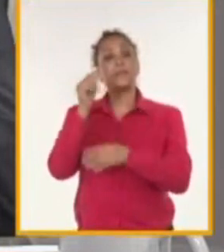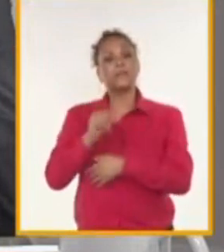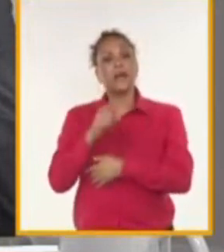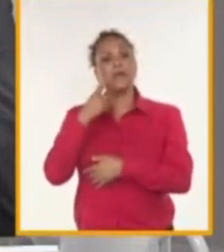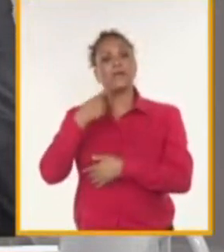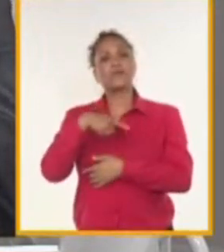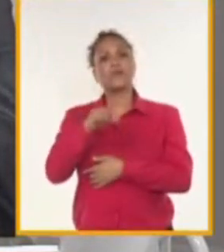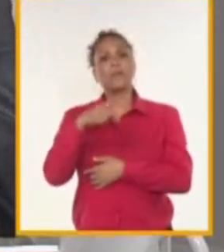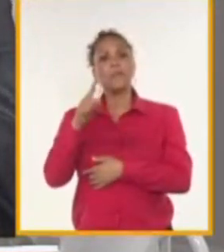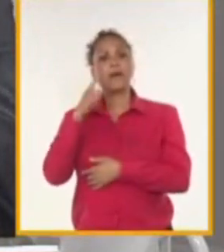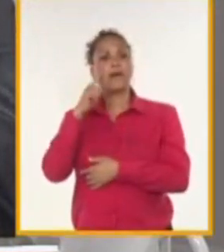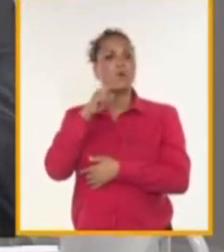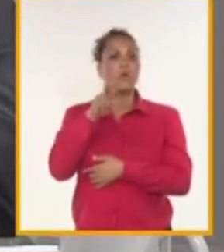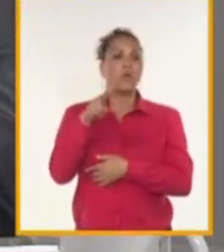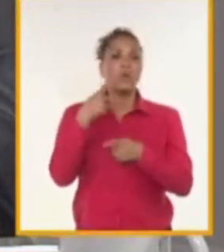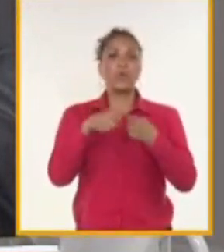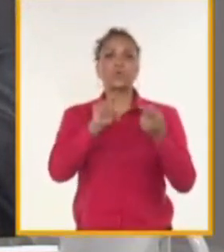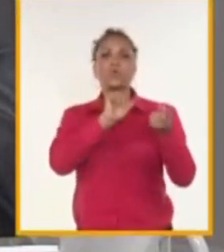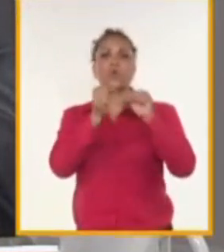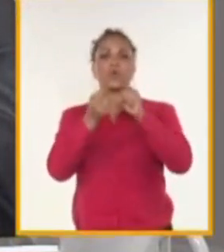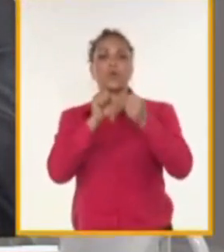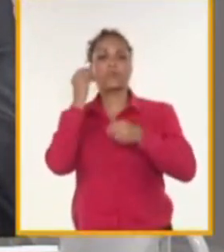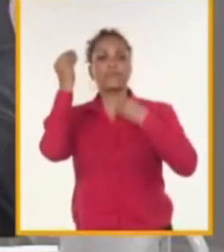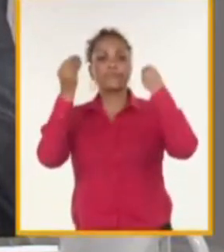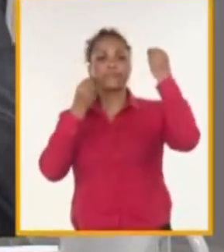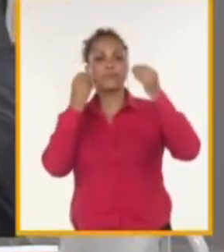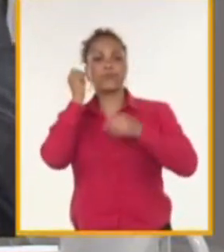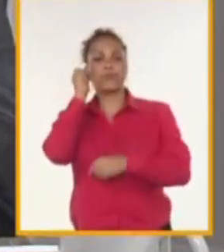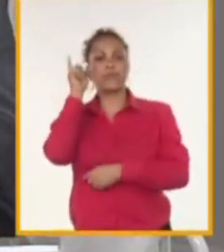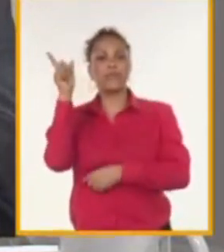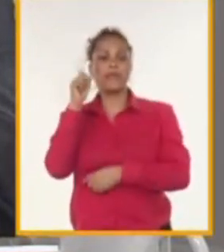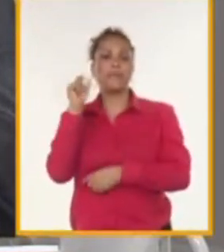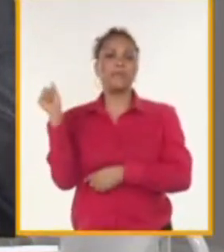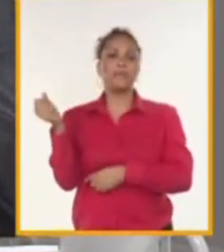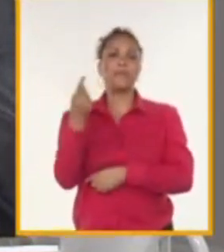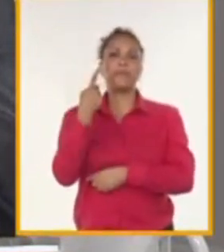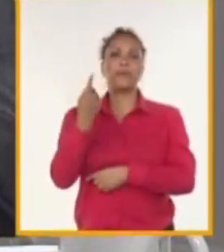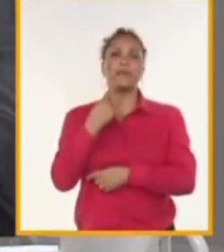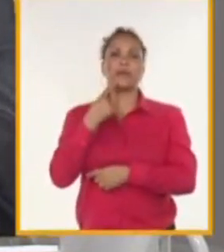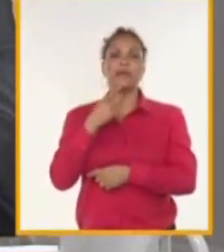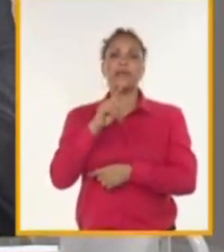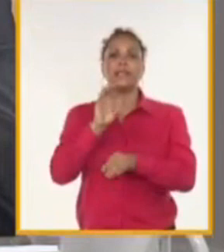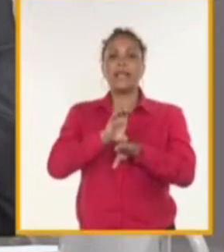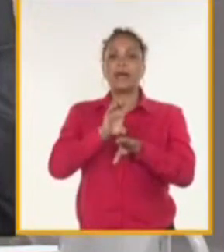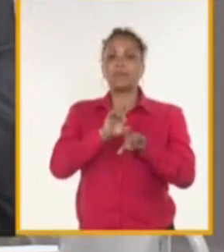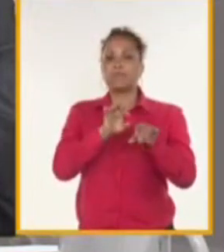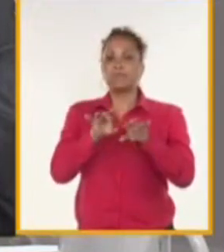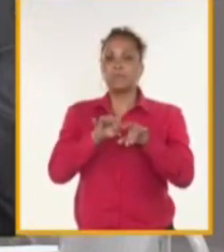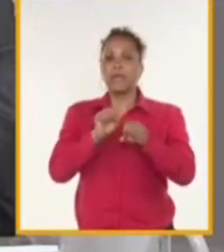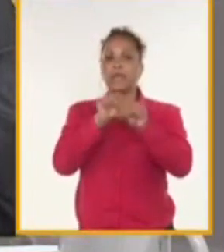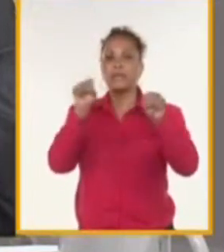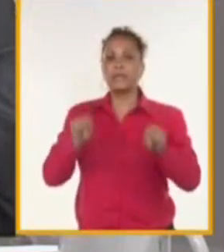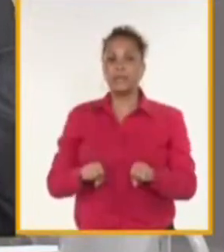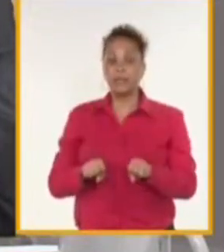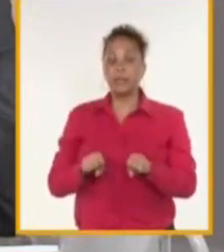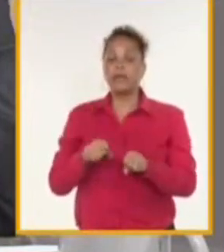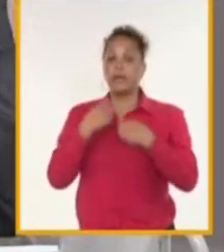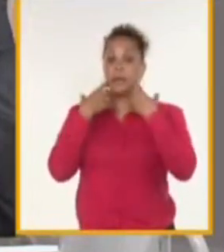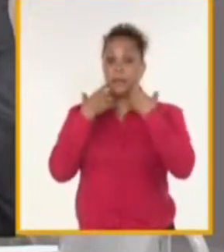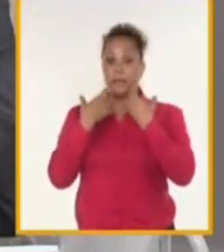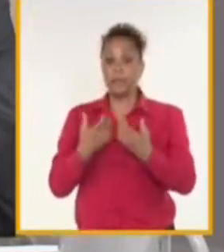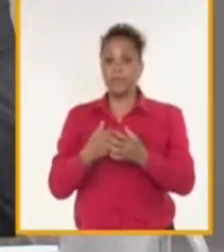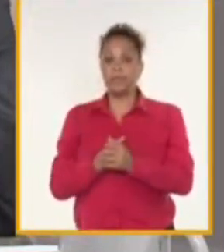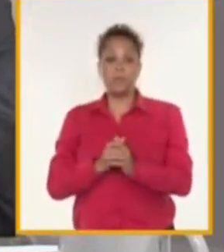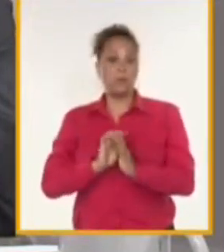elementos que tributan a los ahorros energéticos. En primer lugar, la automatización de su sistema. Eso es muy importante porque a partir de